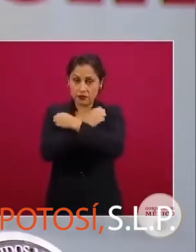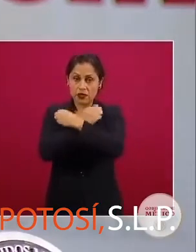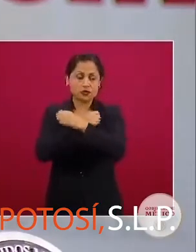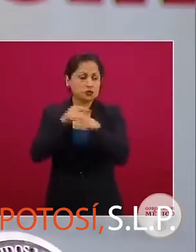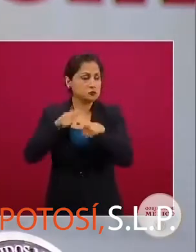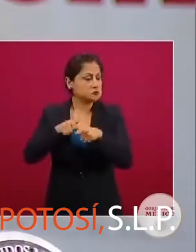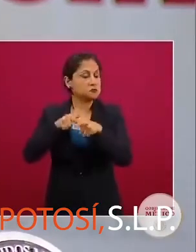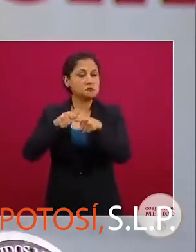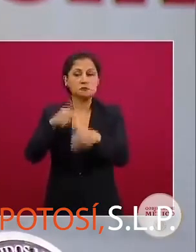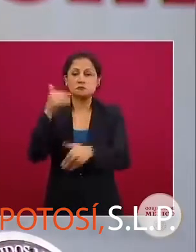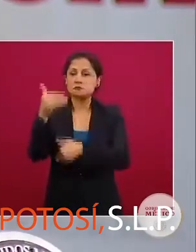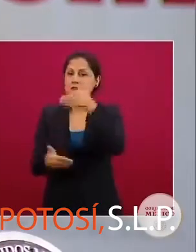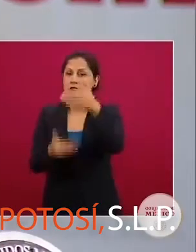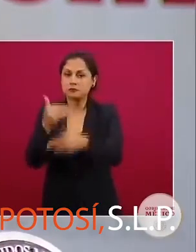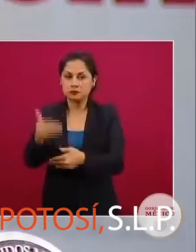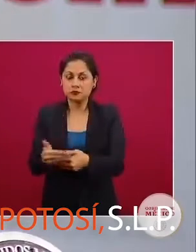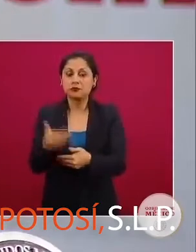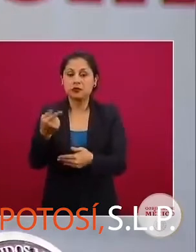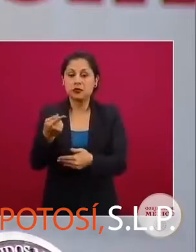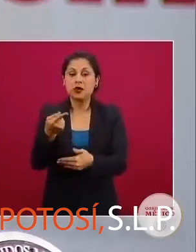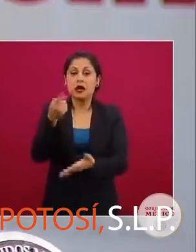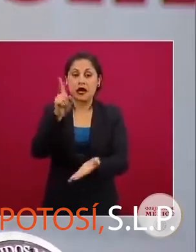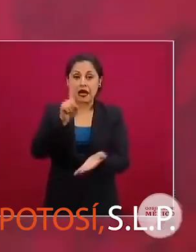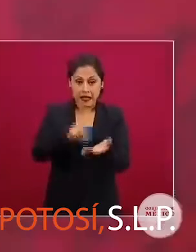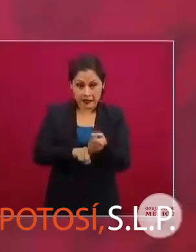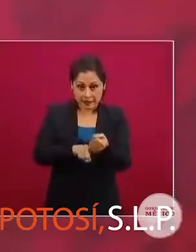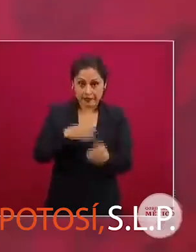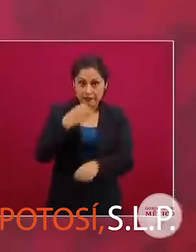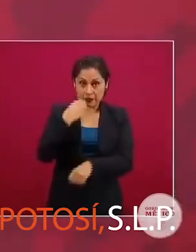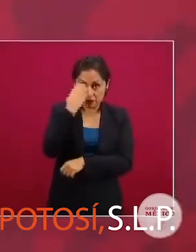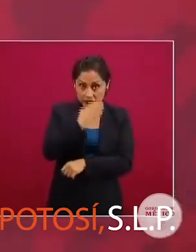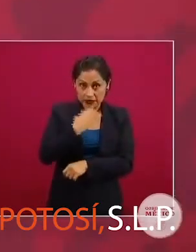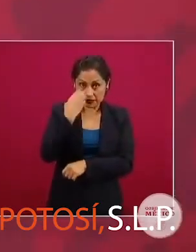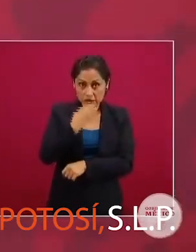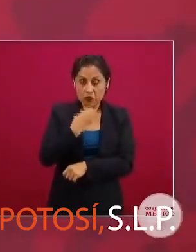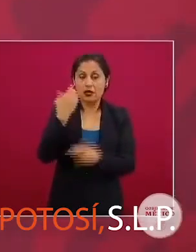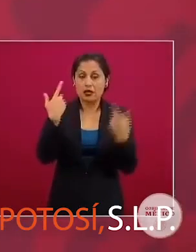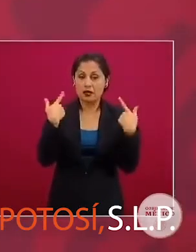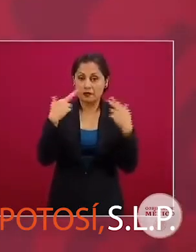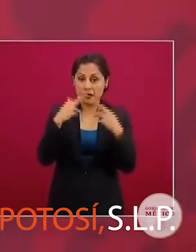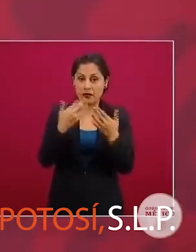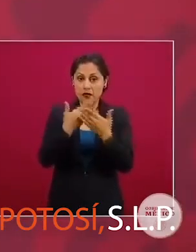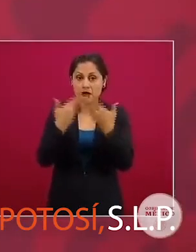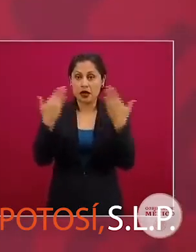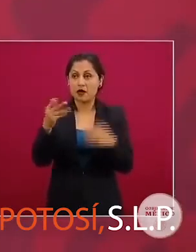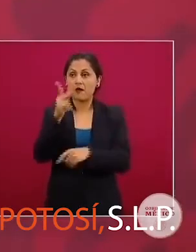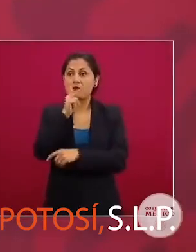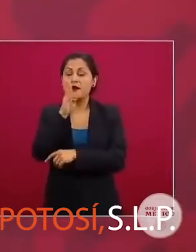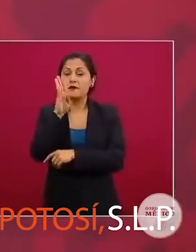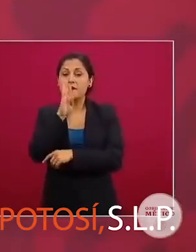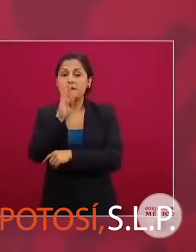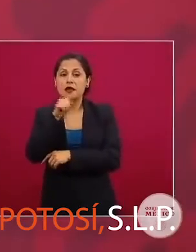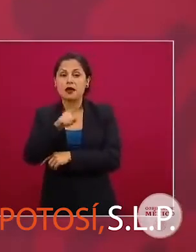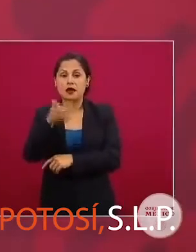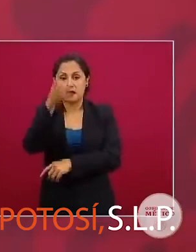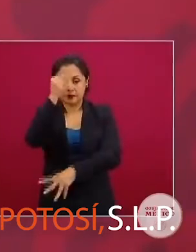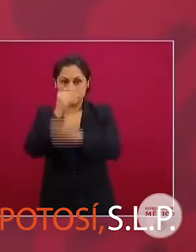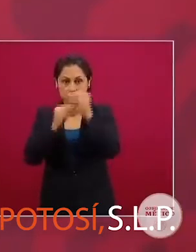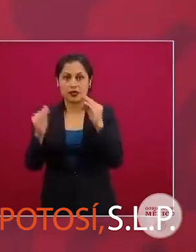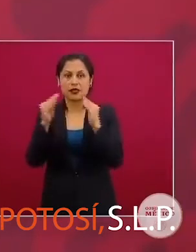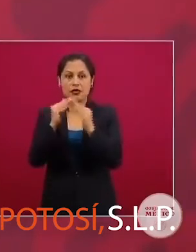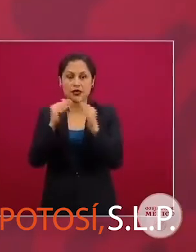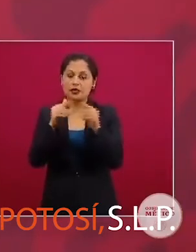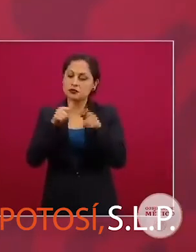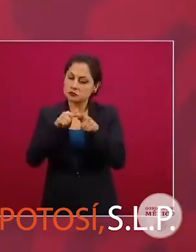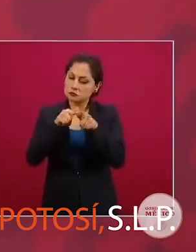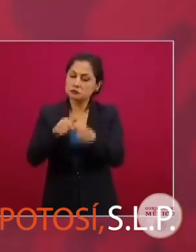sí su colocación de la lista general que se compone de 53 políticos. Ahora, el exsecretario de Gobernación